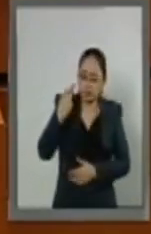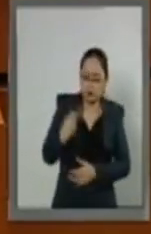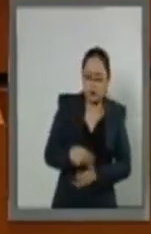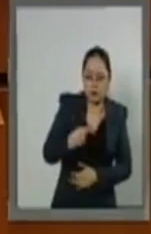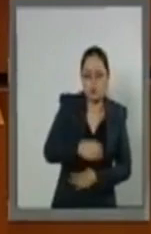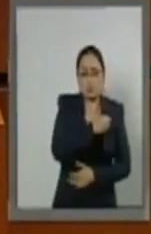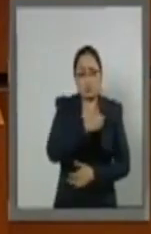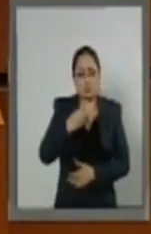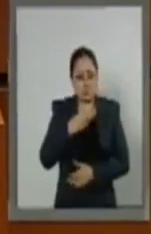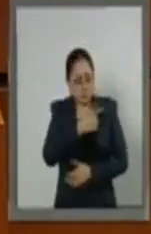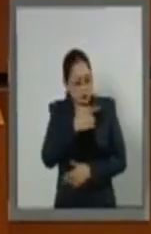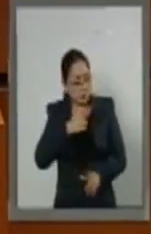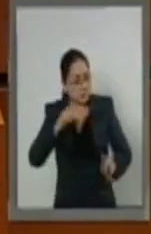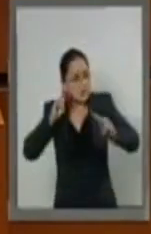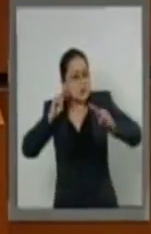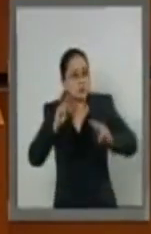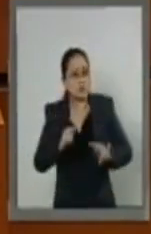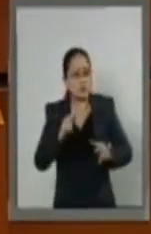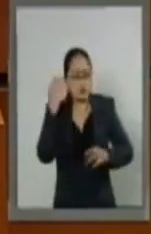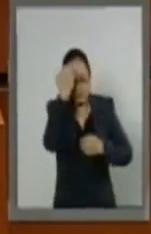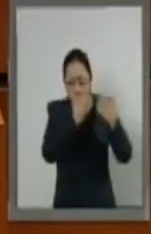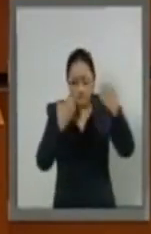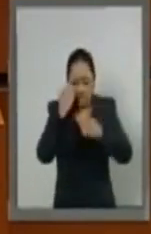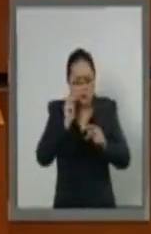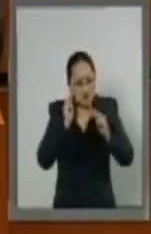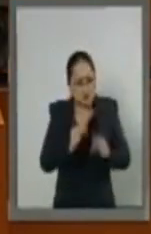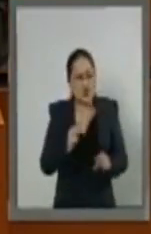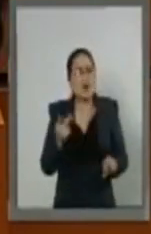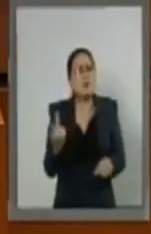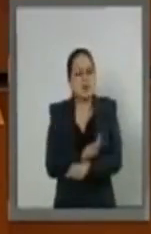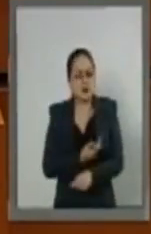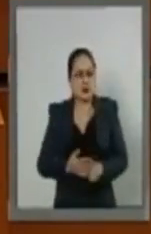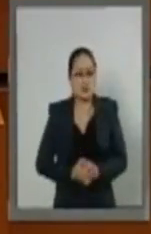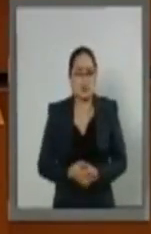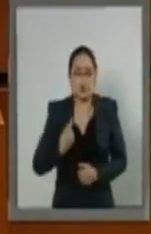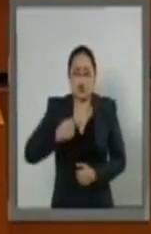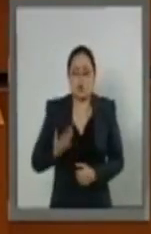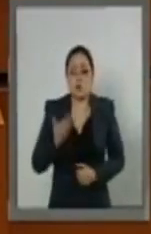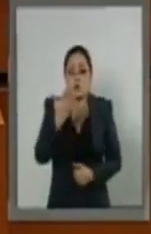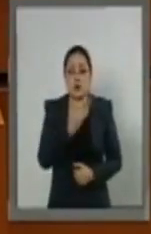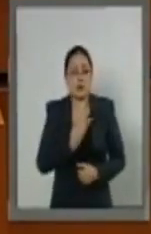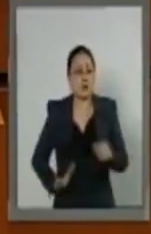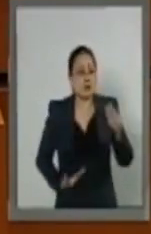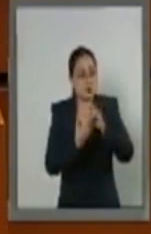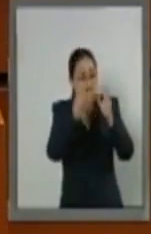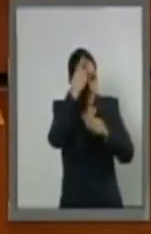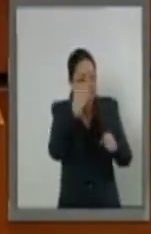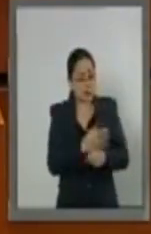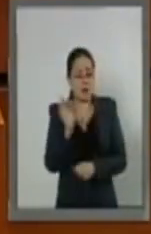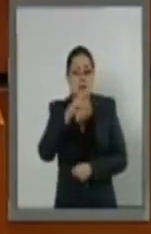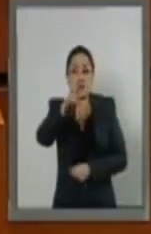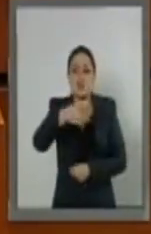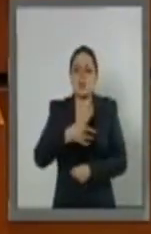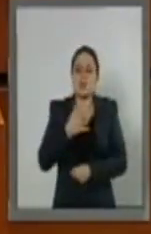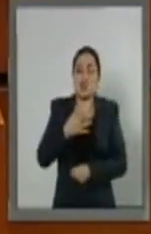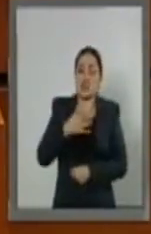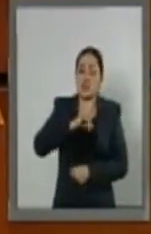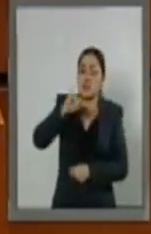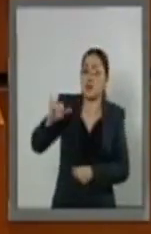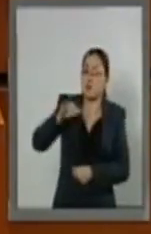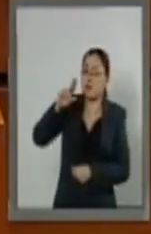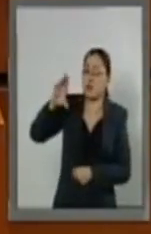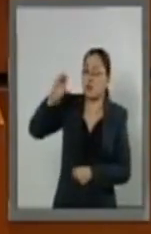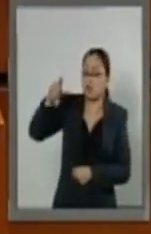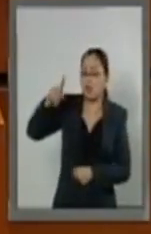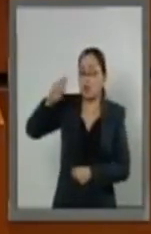constitucional de hacerlo. Ya se lo pedimos al presidente y si considera al presidente la JUCOP o